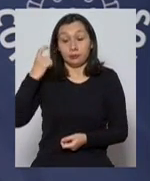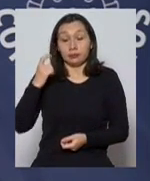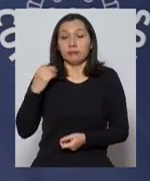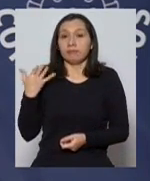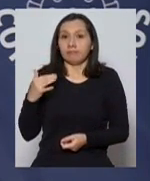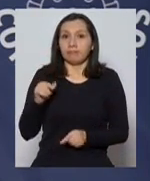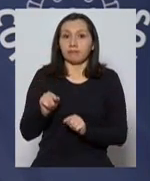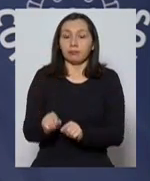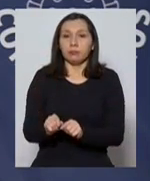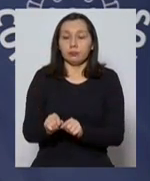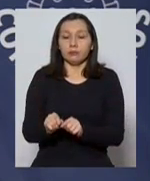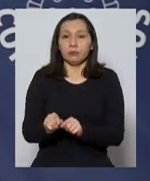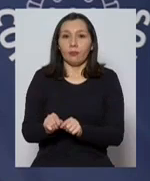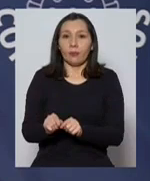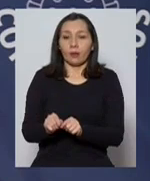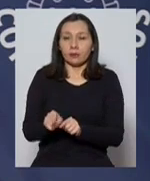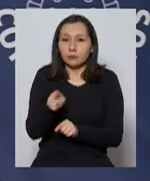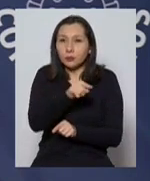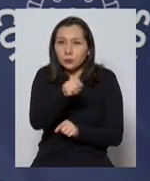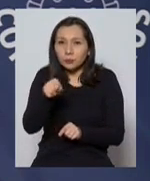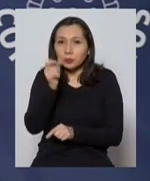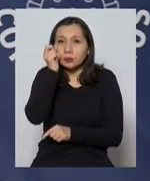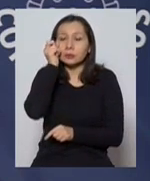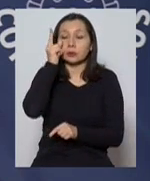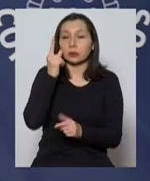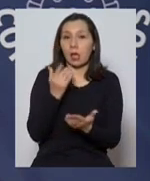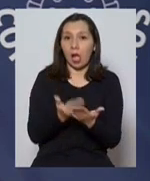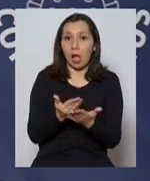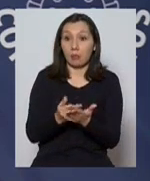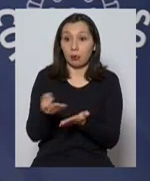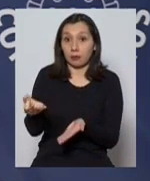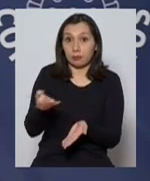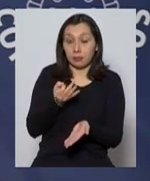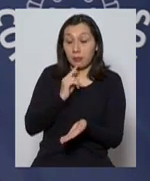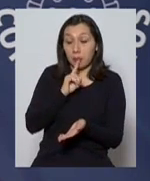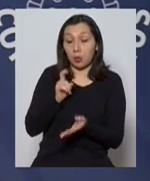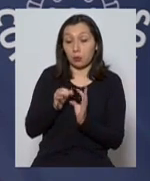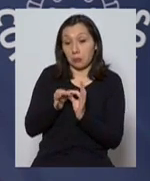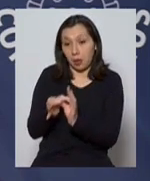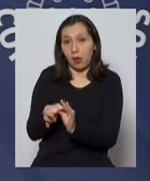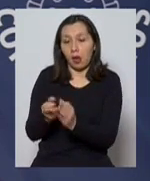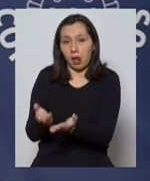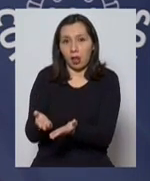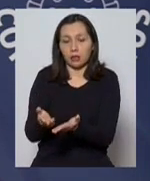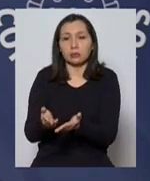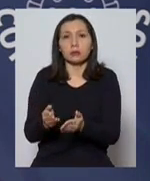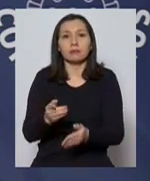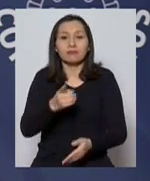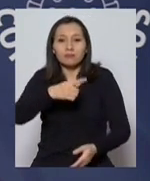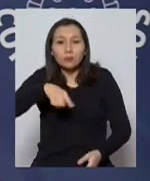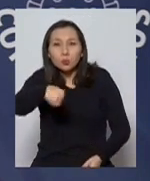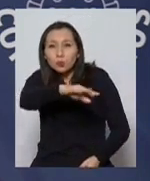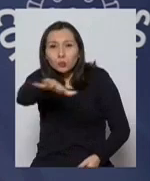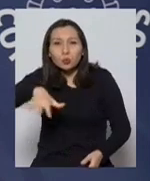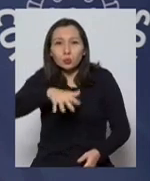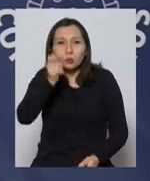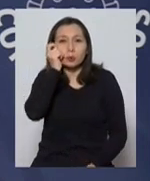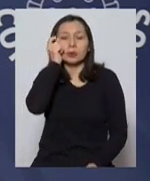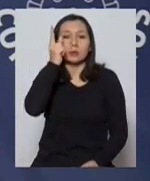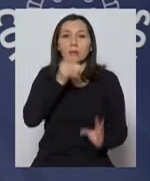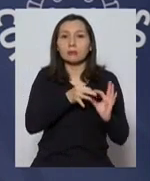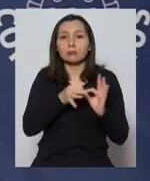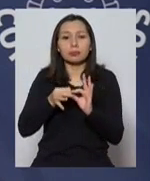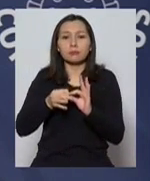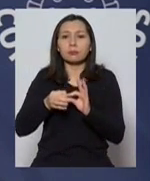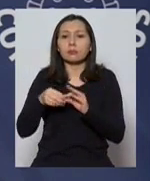importante que se entienda, aprovechando su pregunta que agradezco, se entienda la repercusión